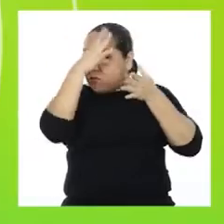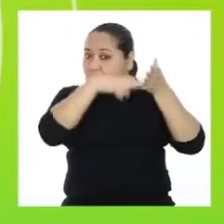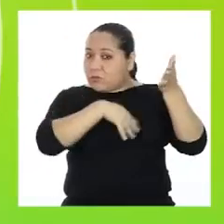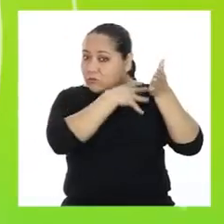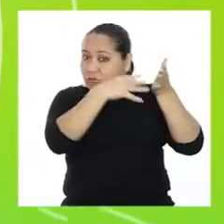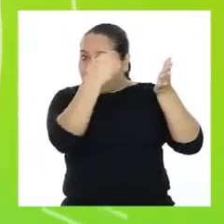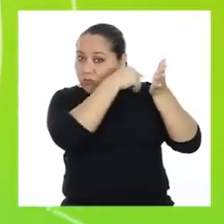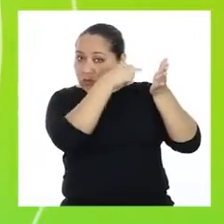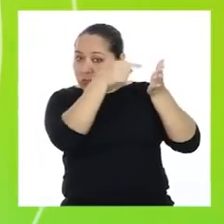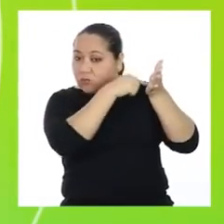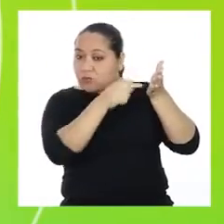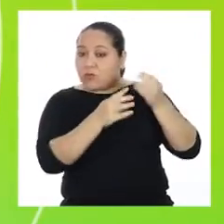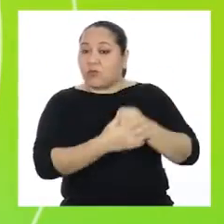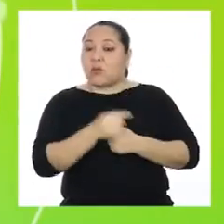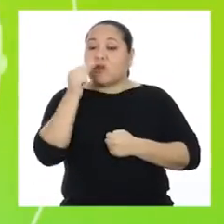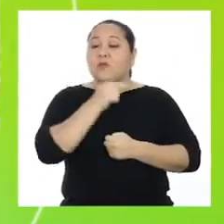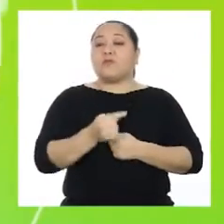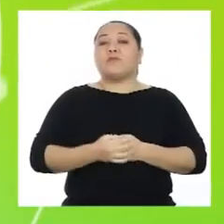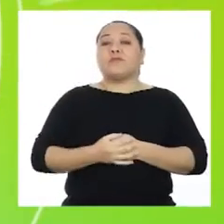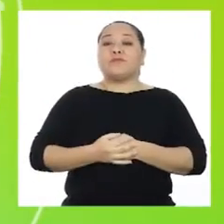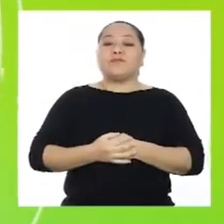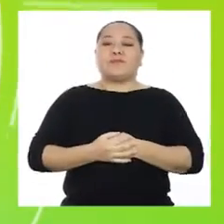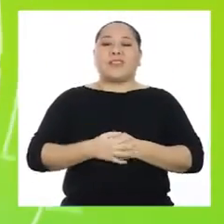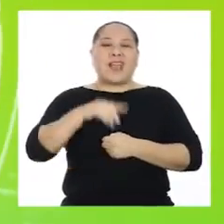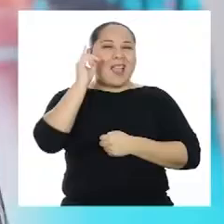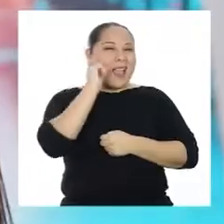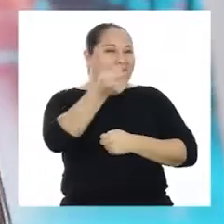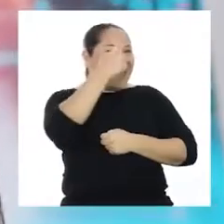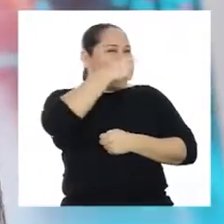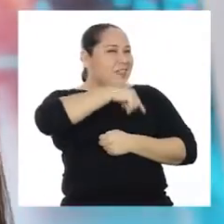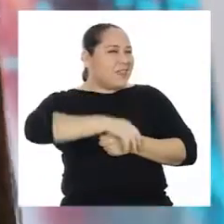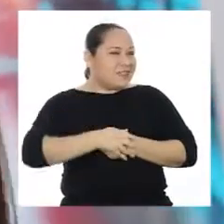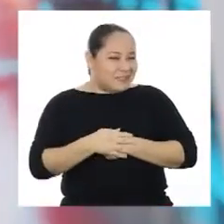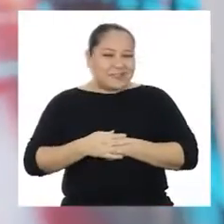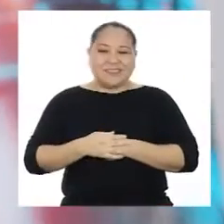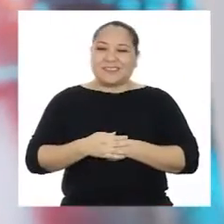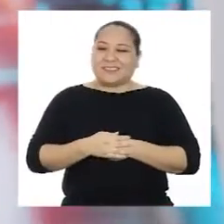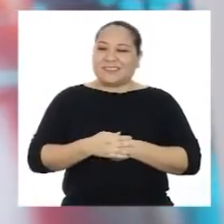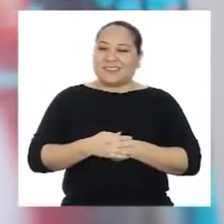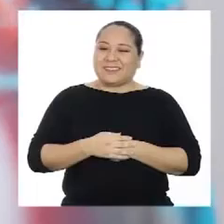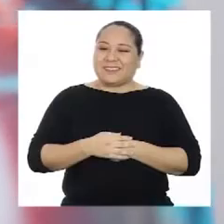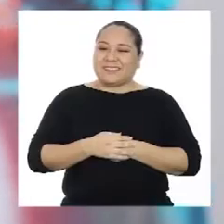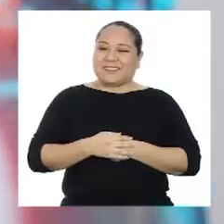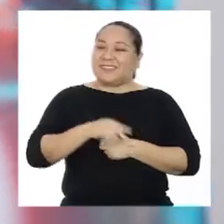la información representada en la tabla de frecuencias. ¡Ajá!